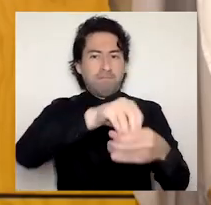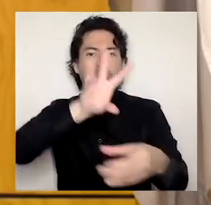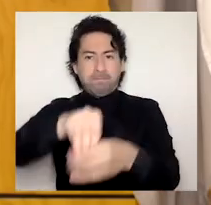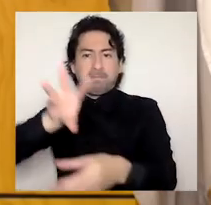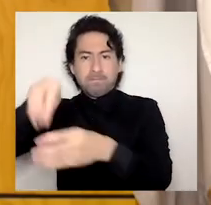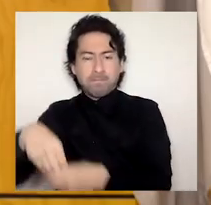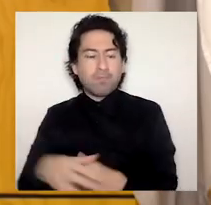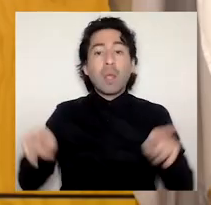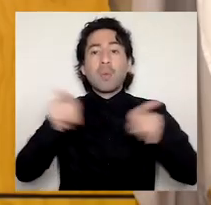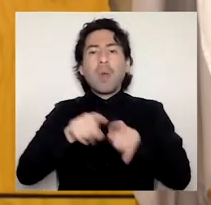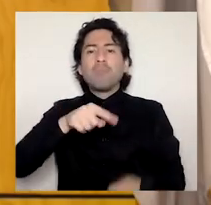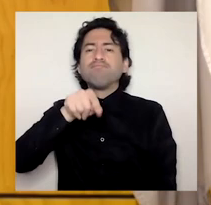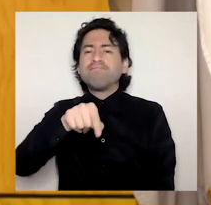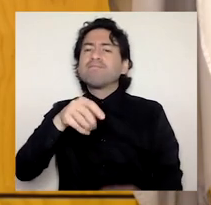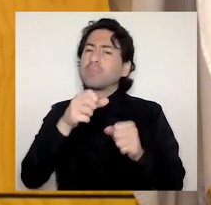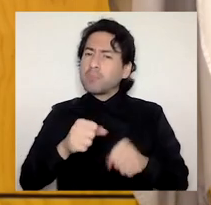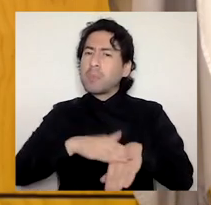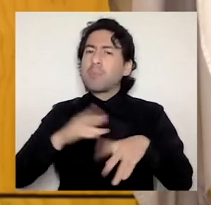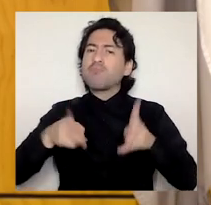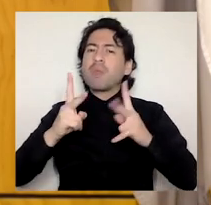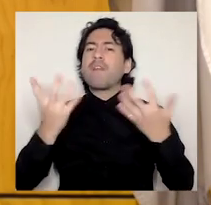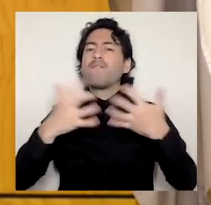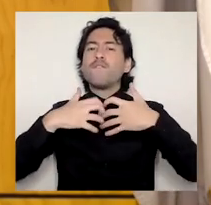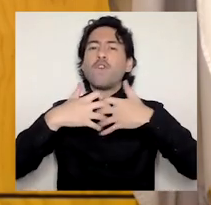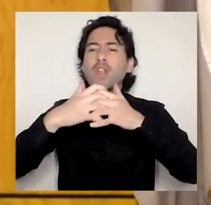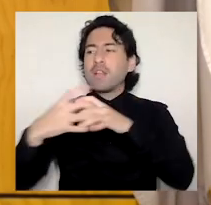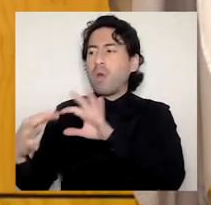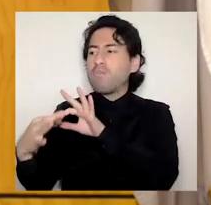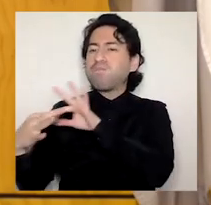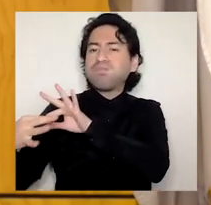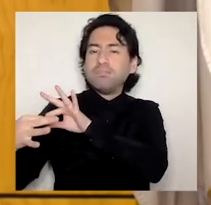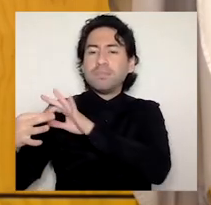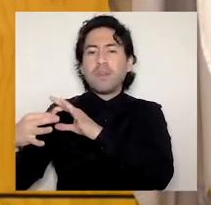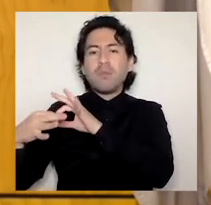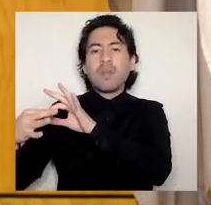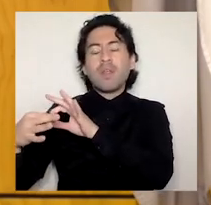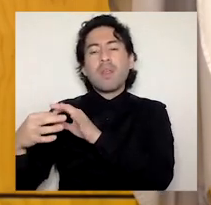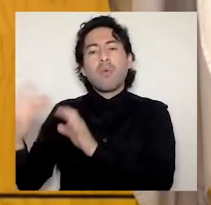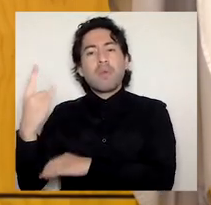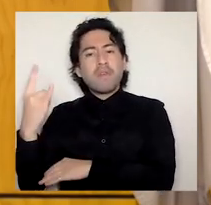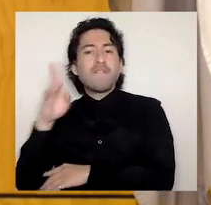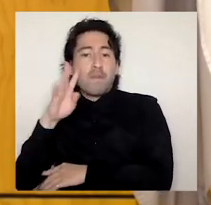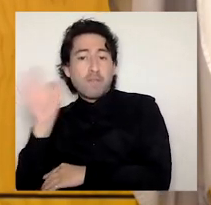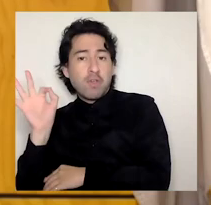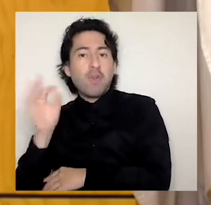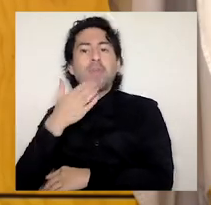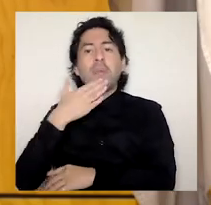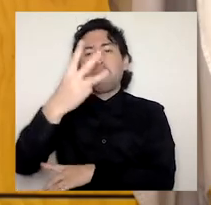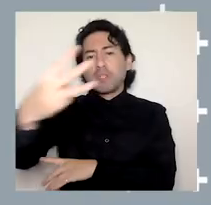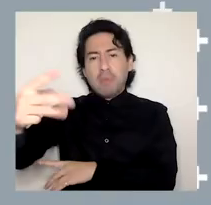igualmente, se ha permitido fortalecer la vinculación con instituciones de la región del BioBio, así como